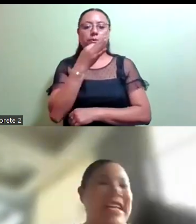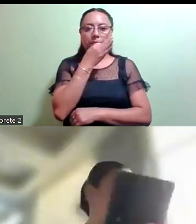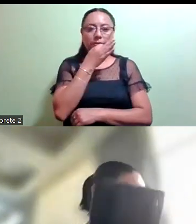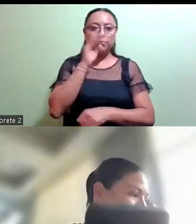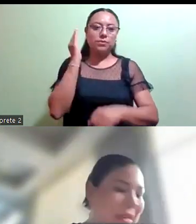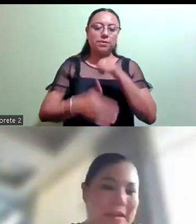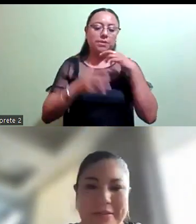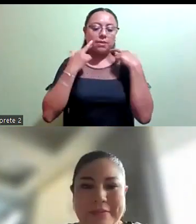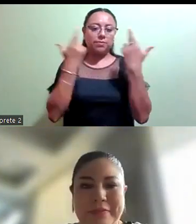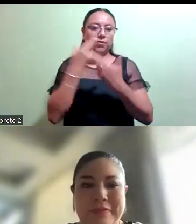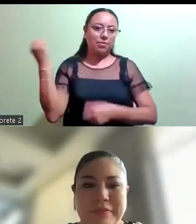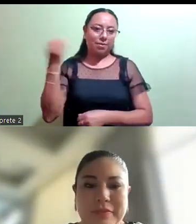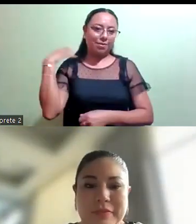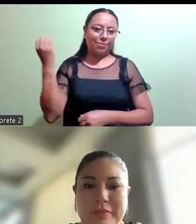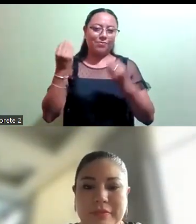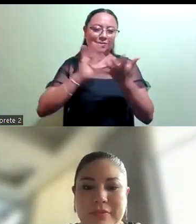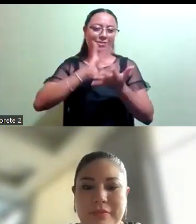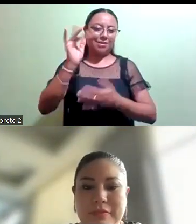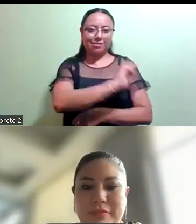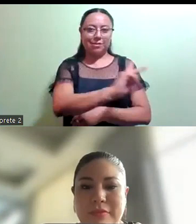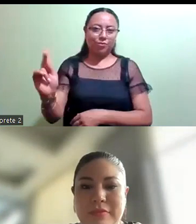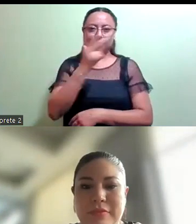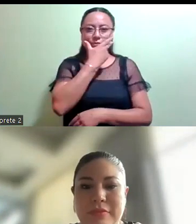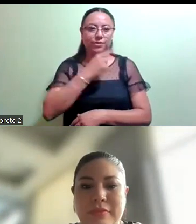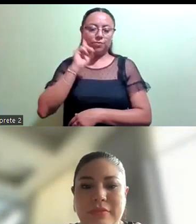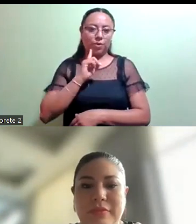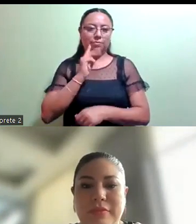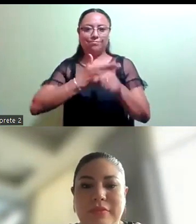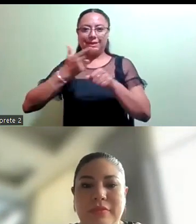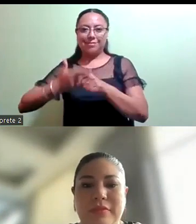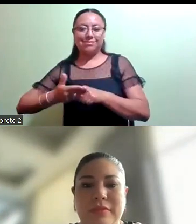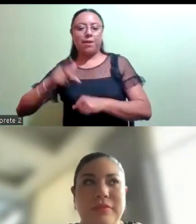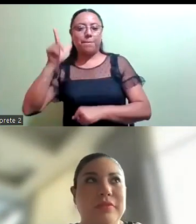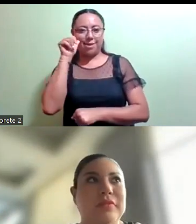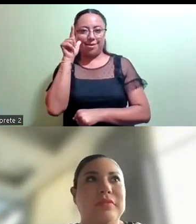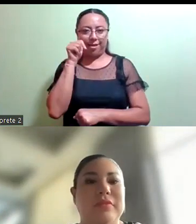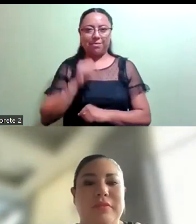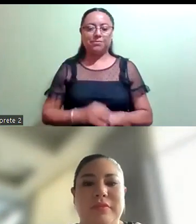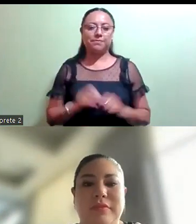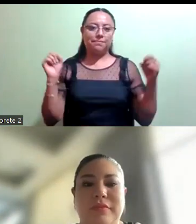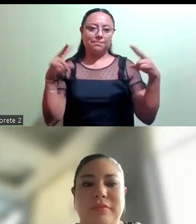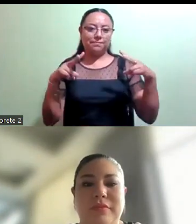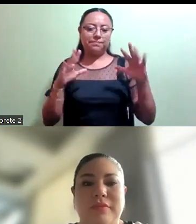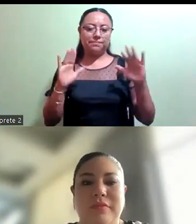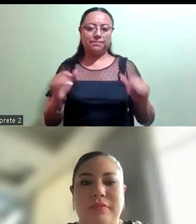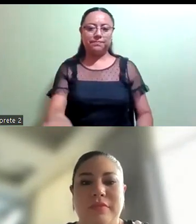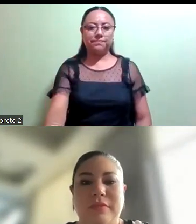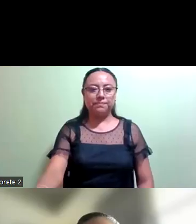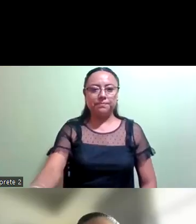concluida la reunión de la conferencia. Muchas gracias a todas y a todos. Hasta mañana. Hasta mañana, diputada. Gracias.